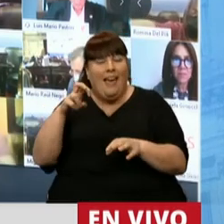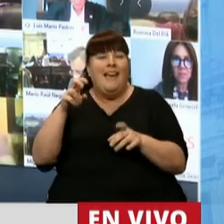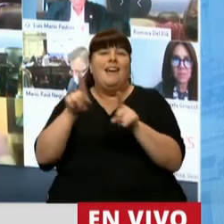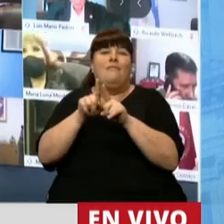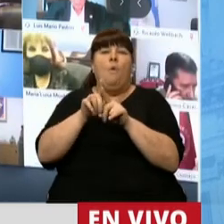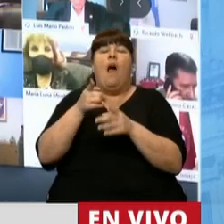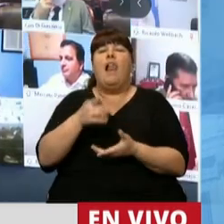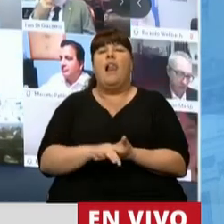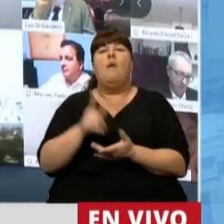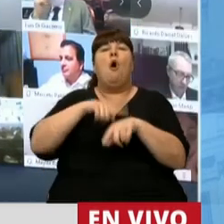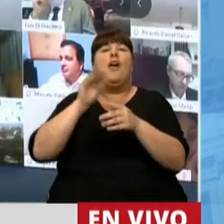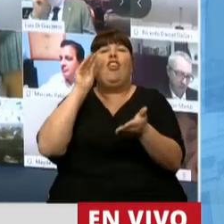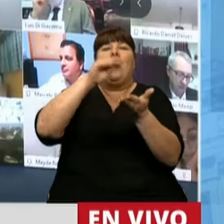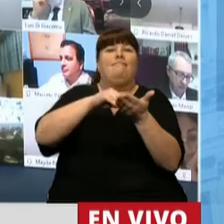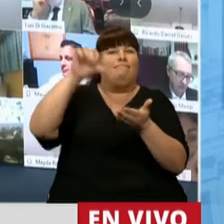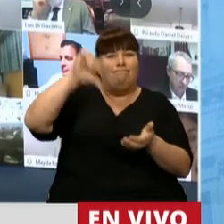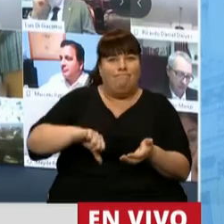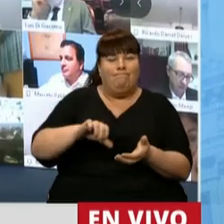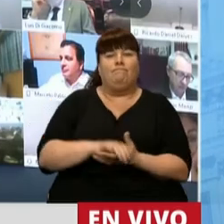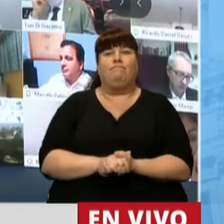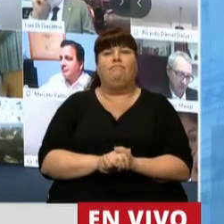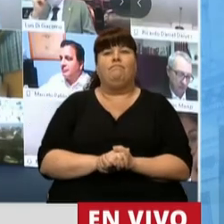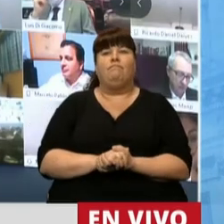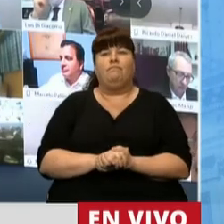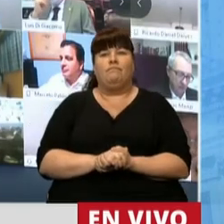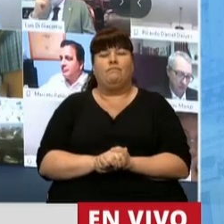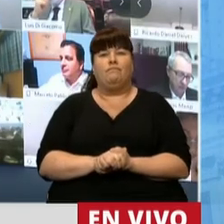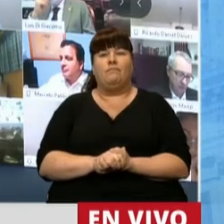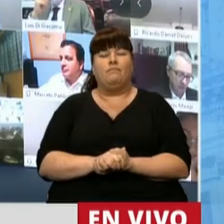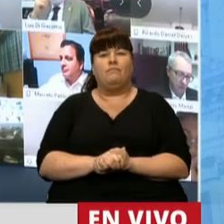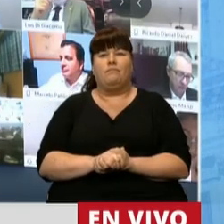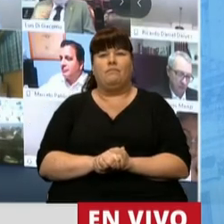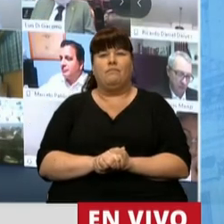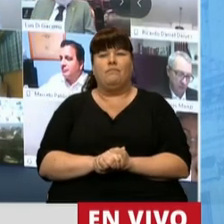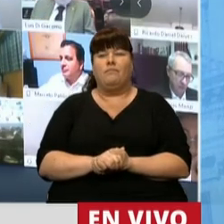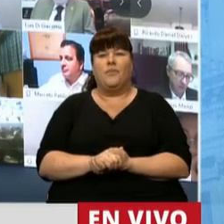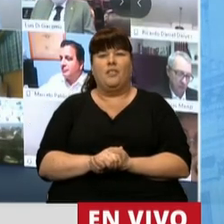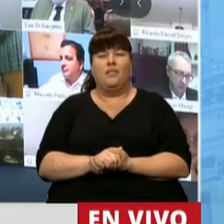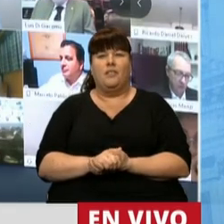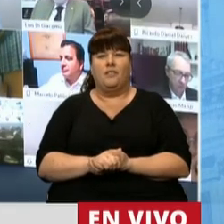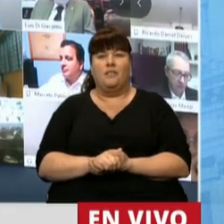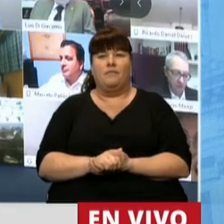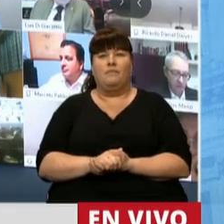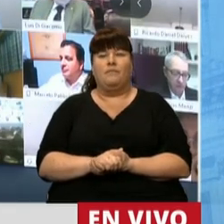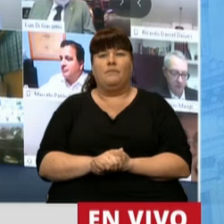quedaría anclado al momento de la inscripción, no importando los esfuerzos que las empresas hagan por ganar mercados externos.